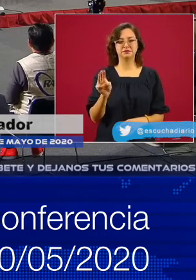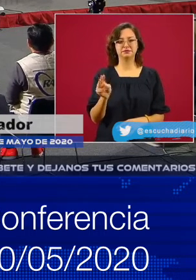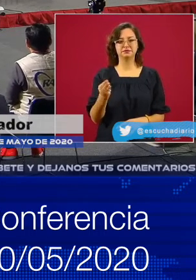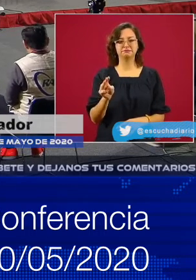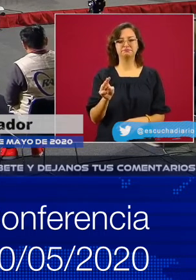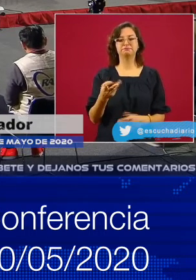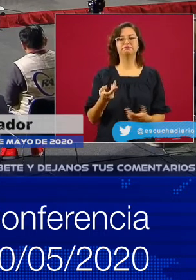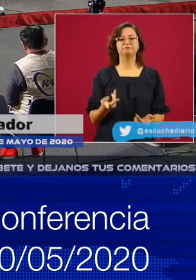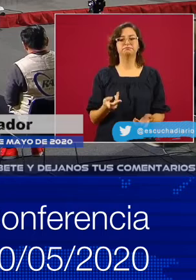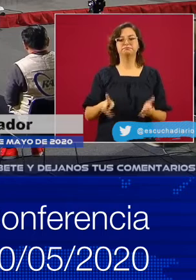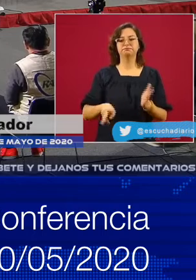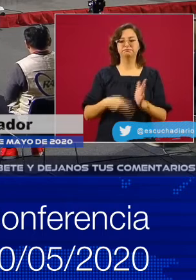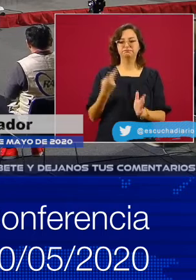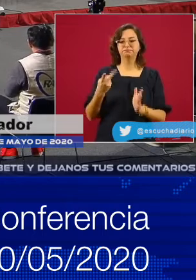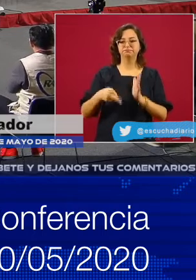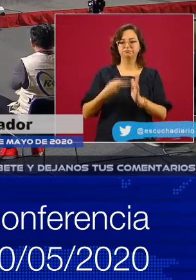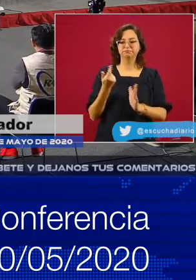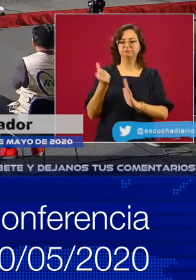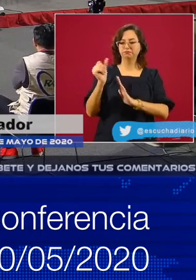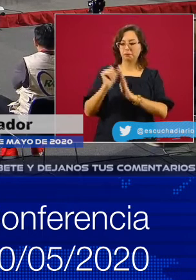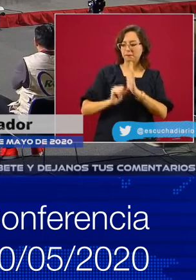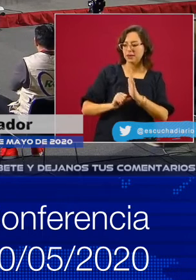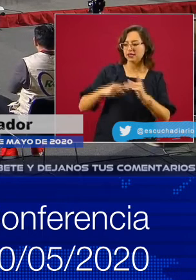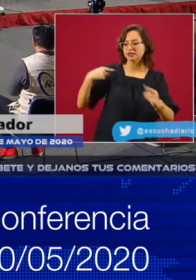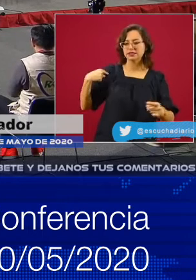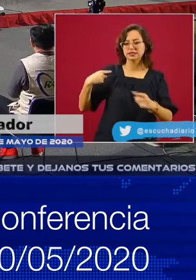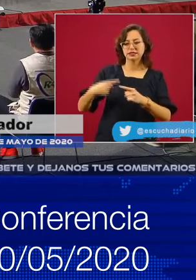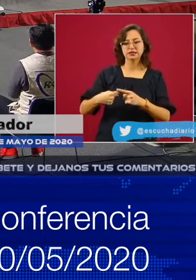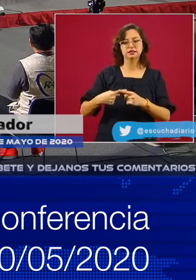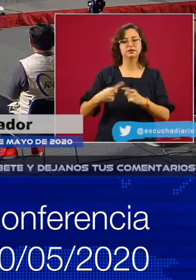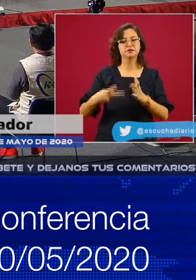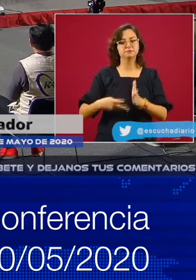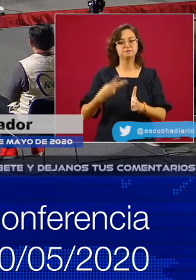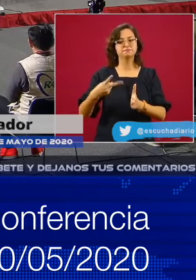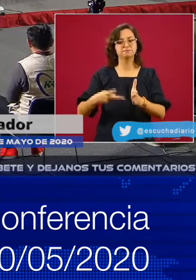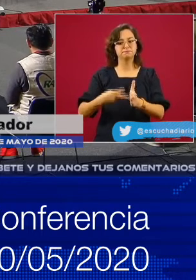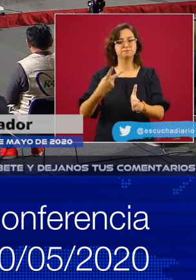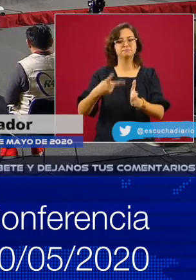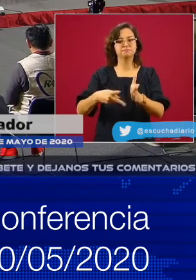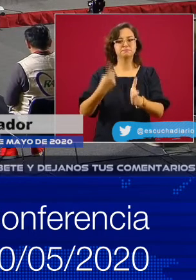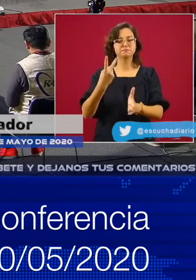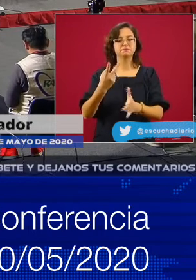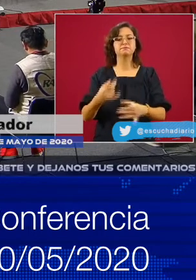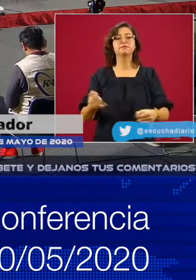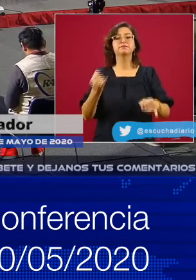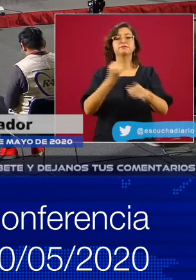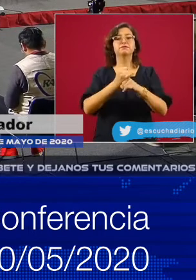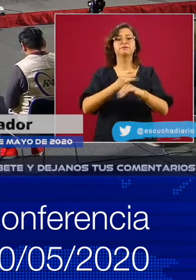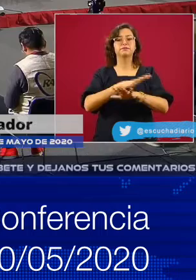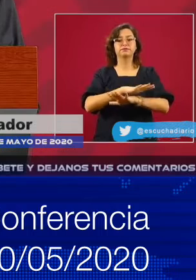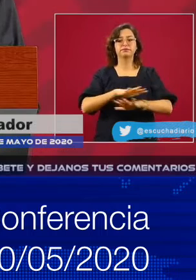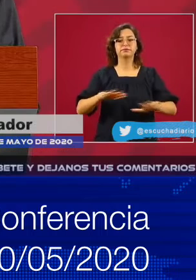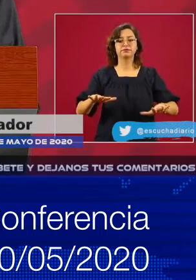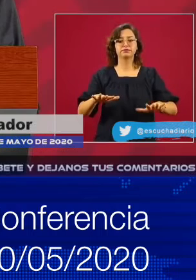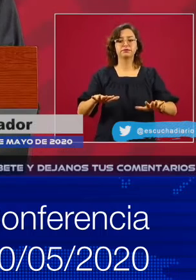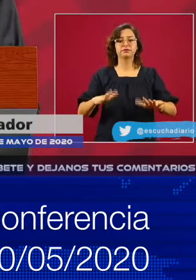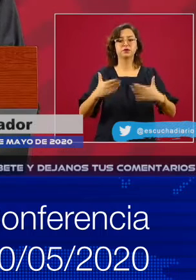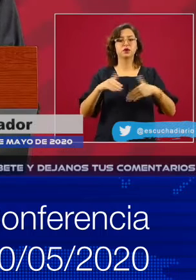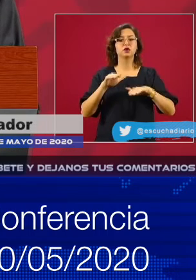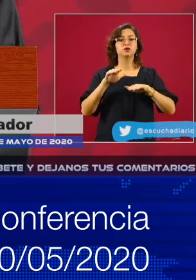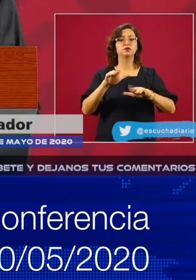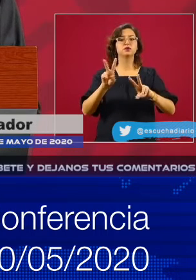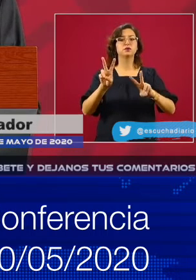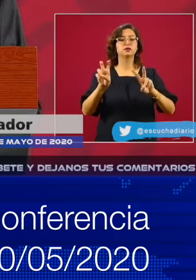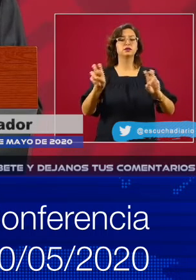como cada mes, se va a informar sobre